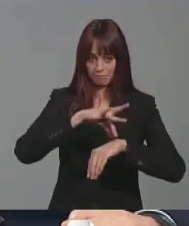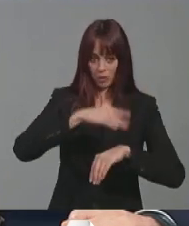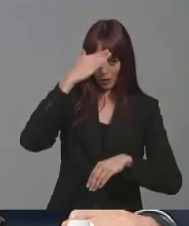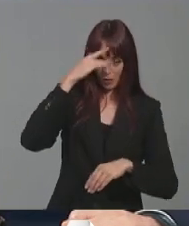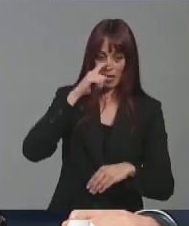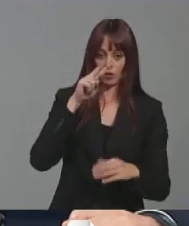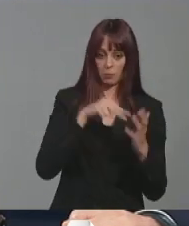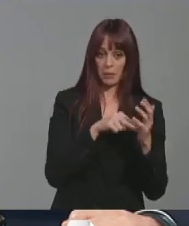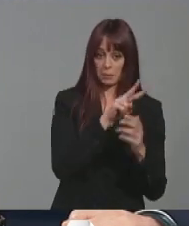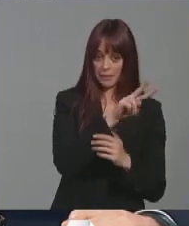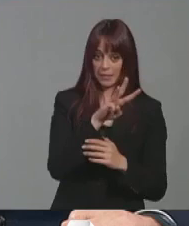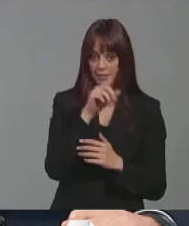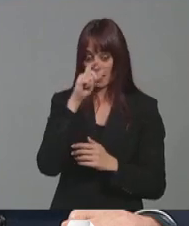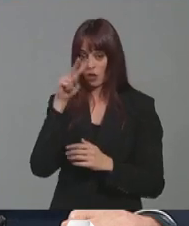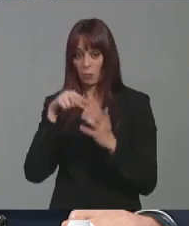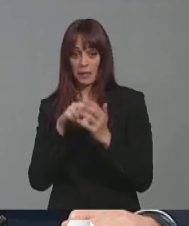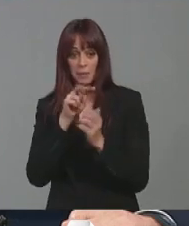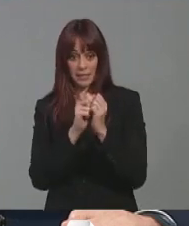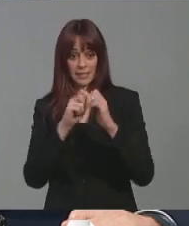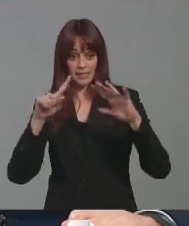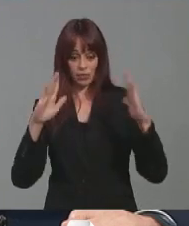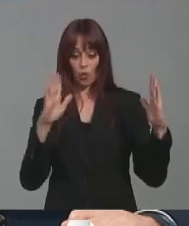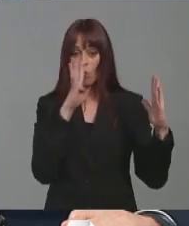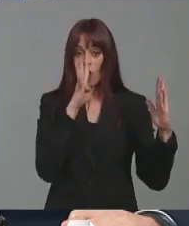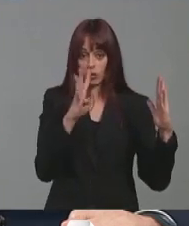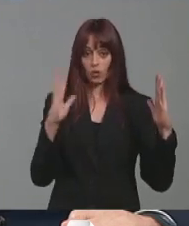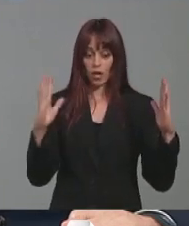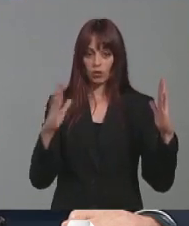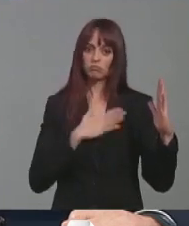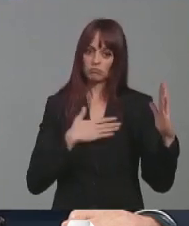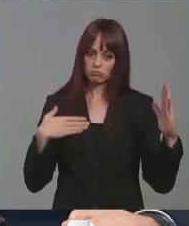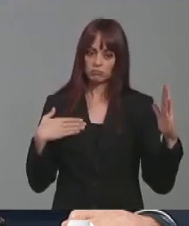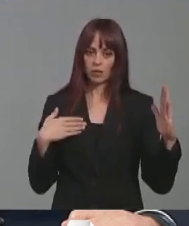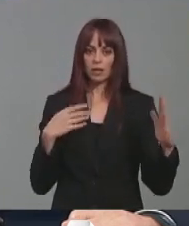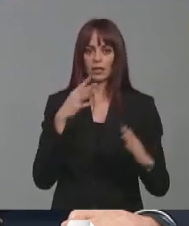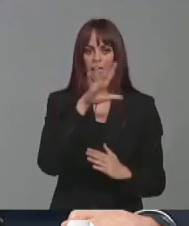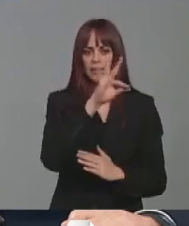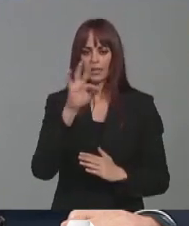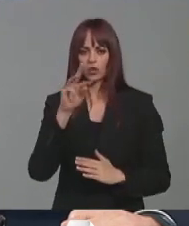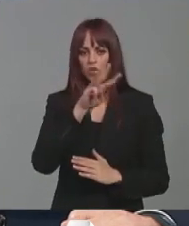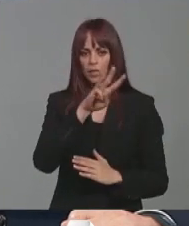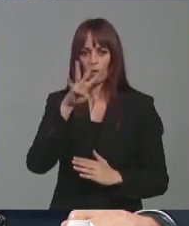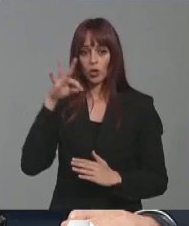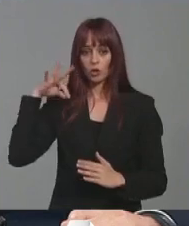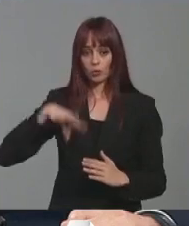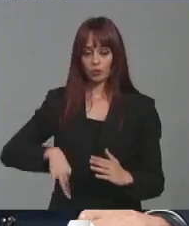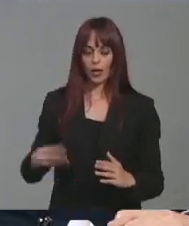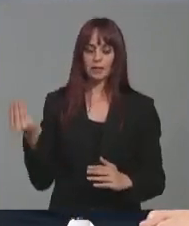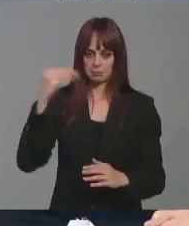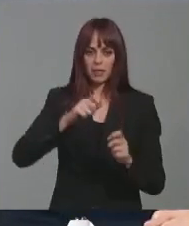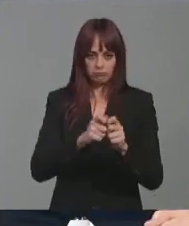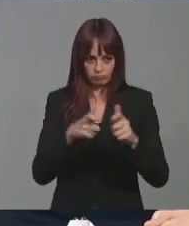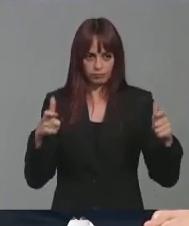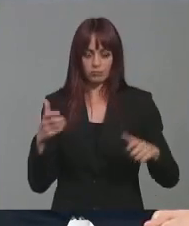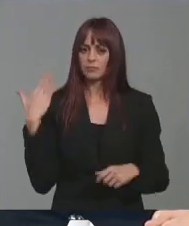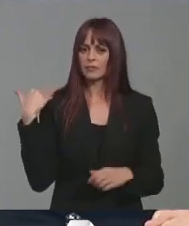-2026, hablamos de cuatro años, está previsto que se incorporen 534 personas, 534 profesionales. El otro día